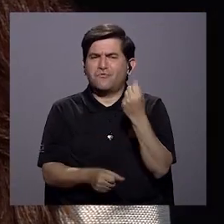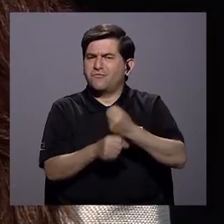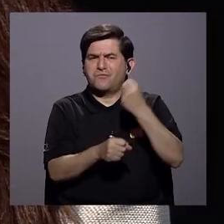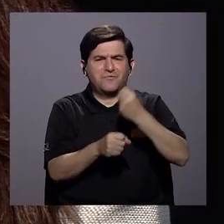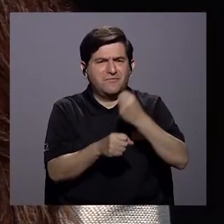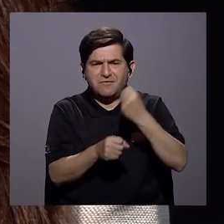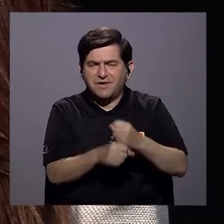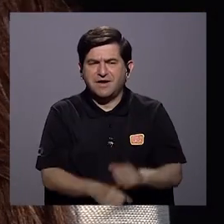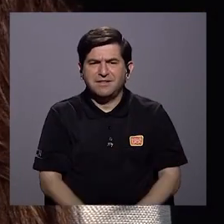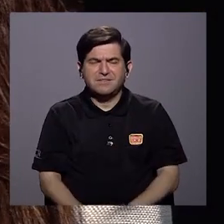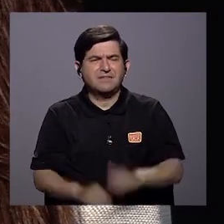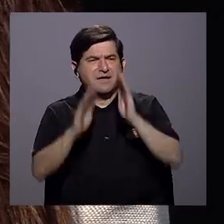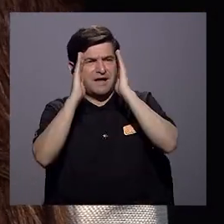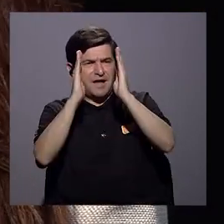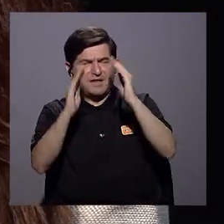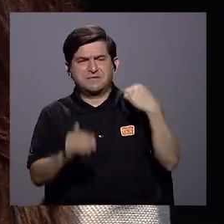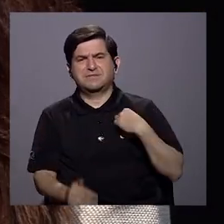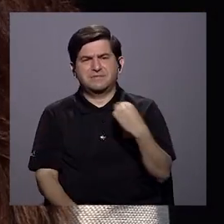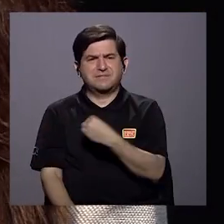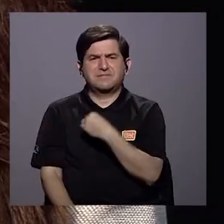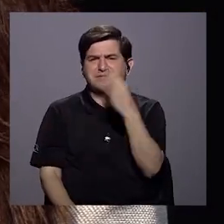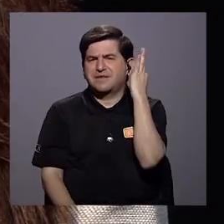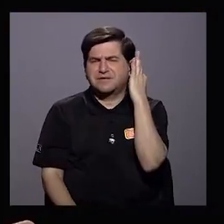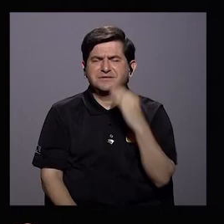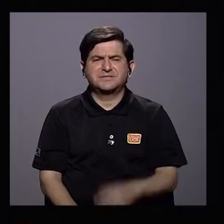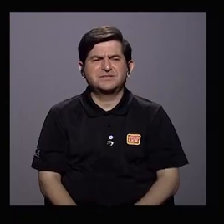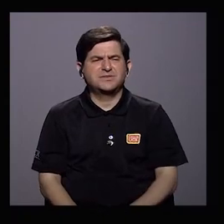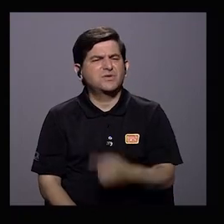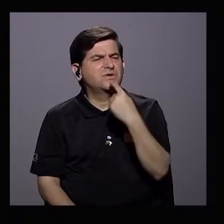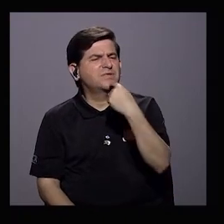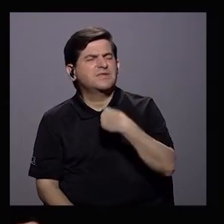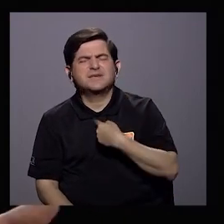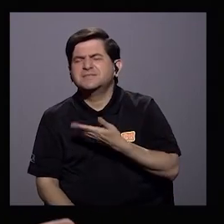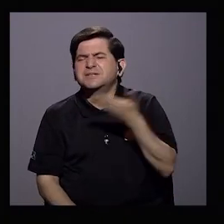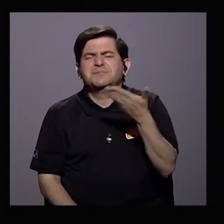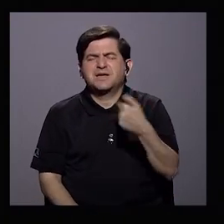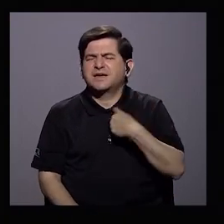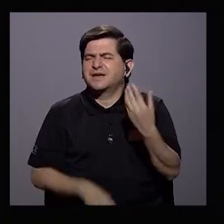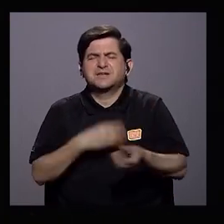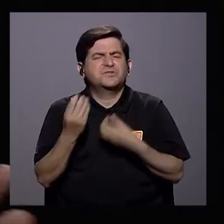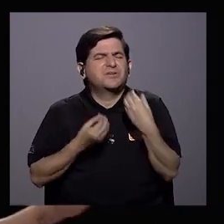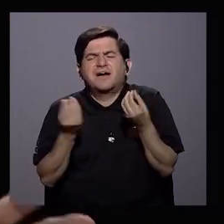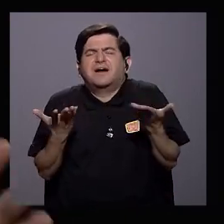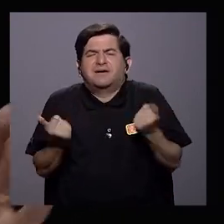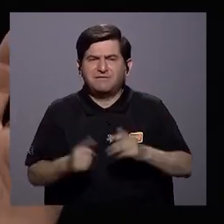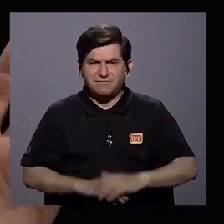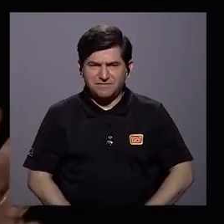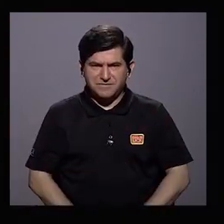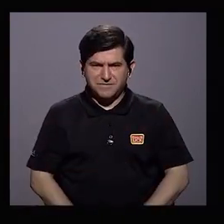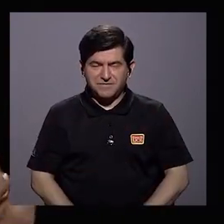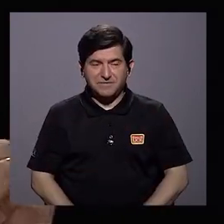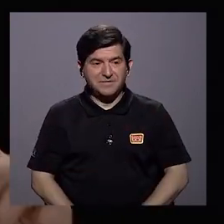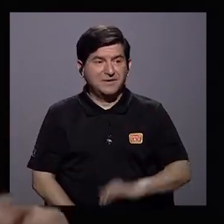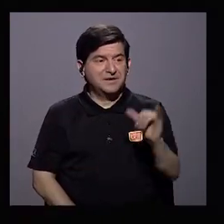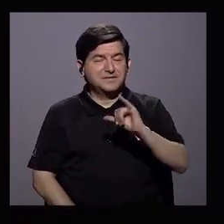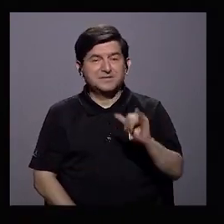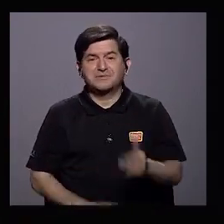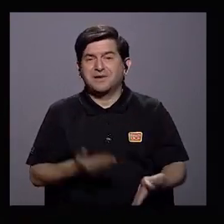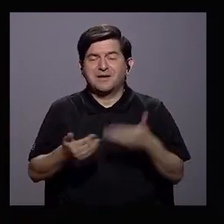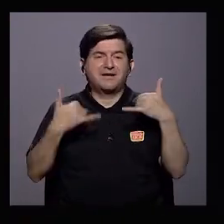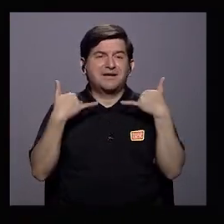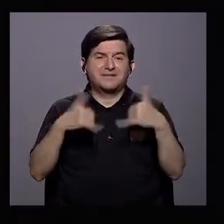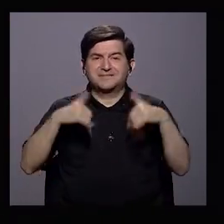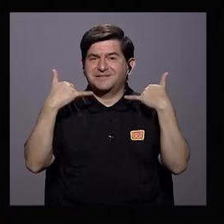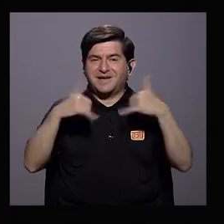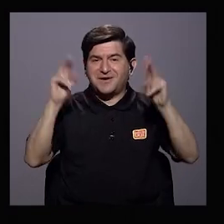desempleo, uno dice, cuando escucha a la ministra, ¿qué podría decirme la ministra que debo hacer? Yo sé que esto es como jugar casi de